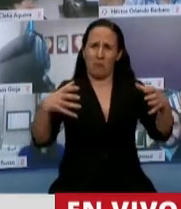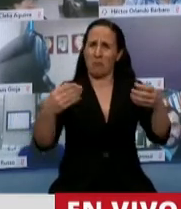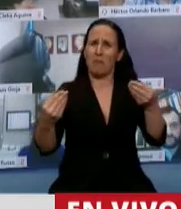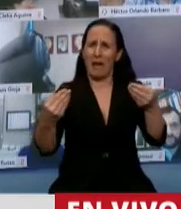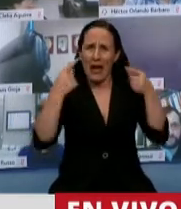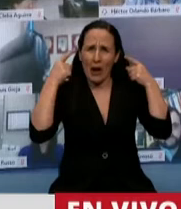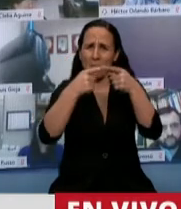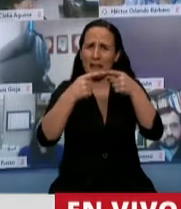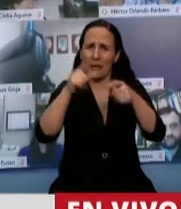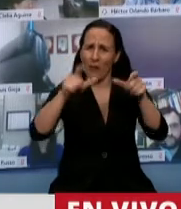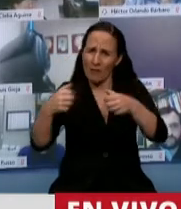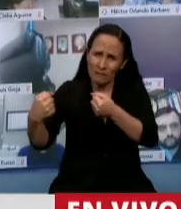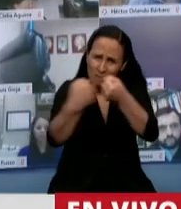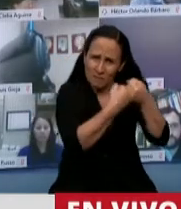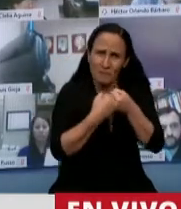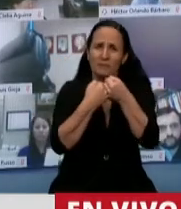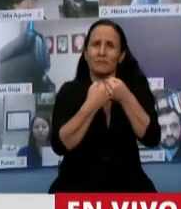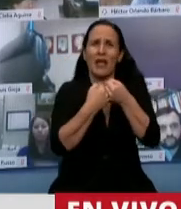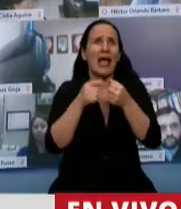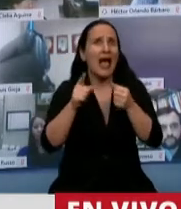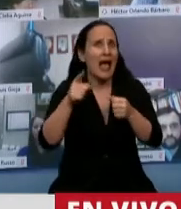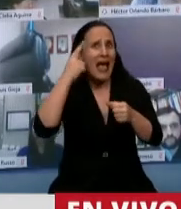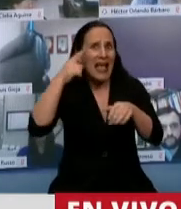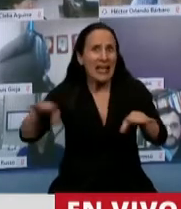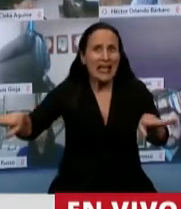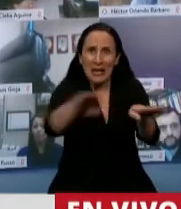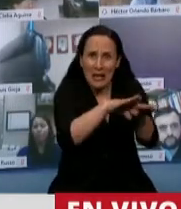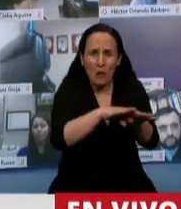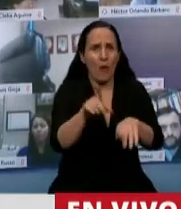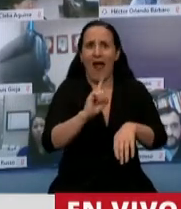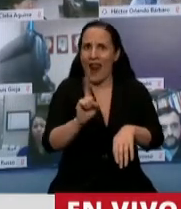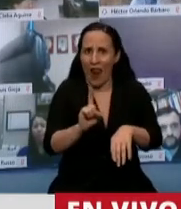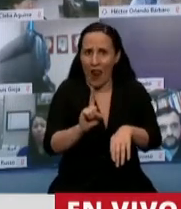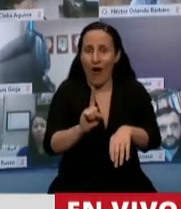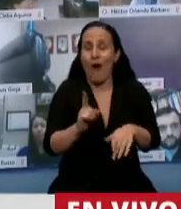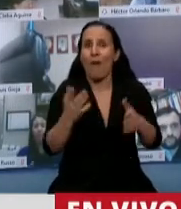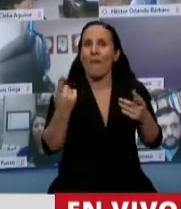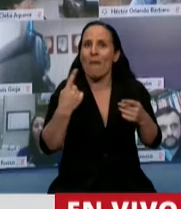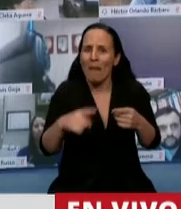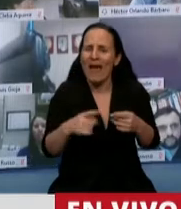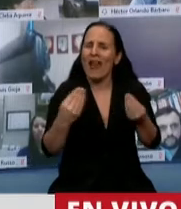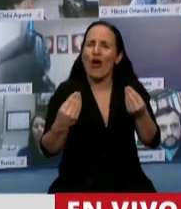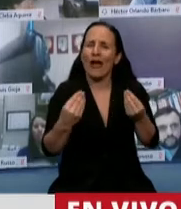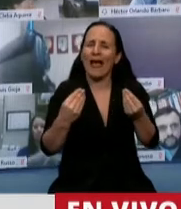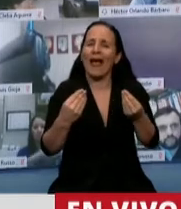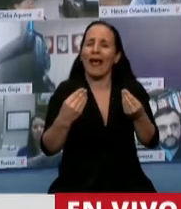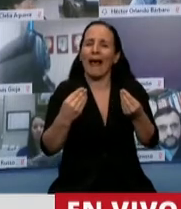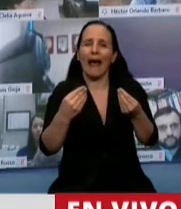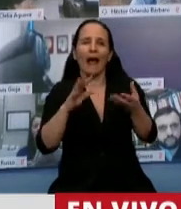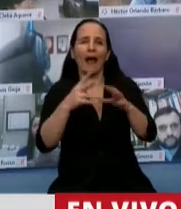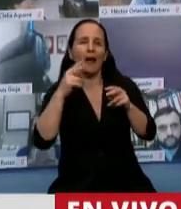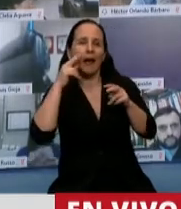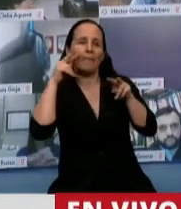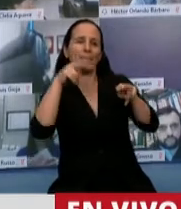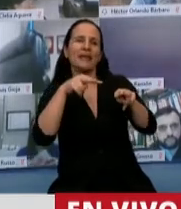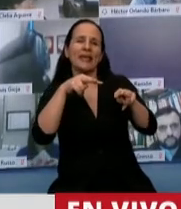no la uniformidad, sino más bien la construcción de una mirada que tiene como eje el programa de